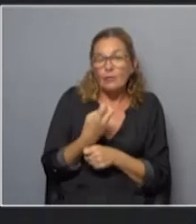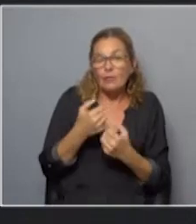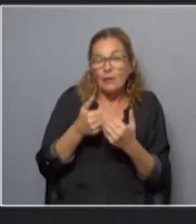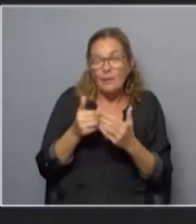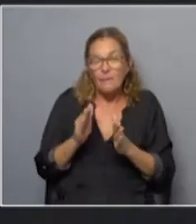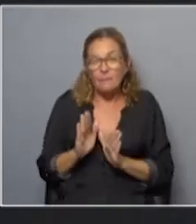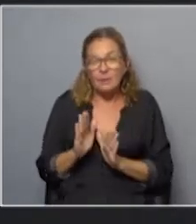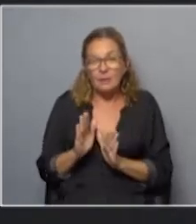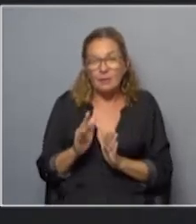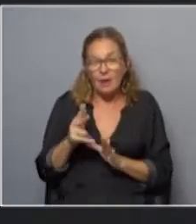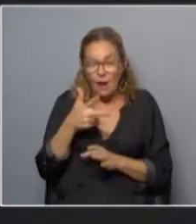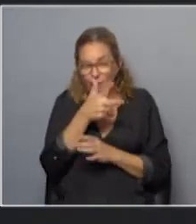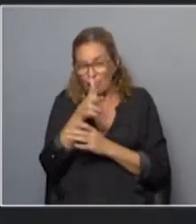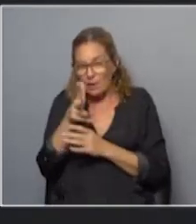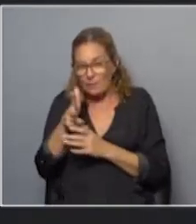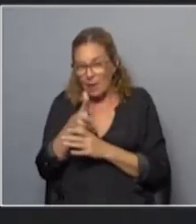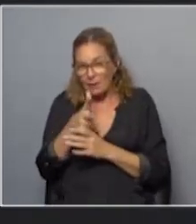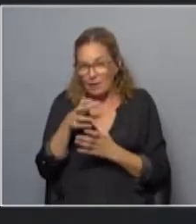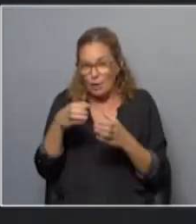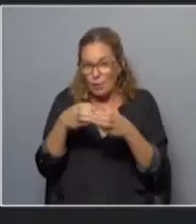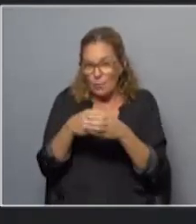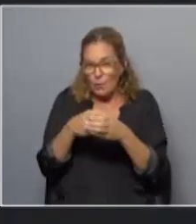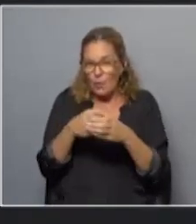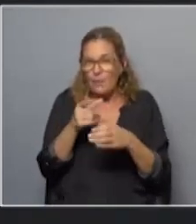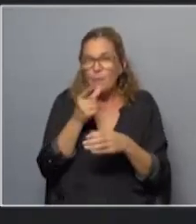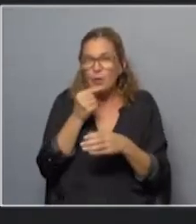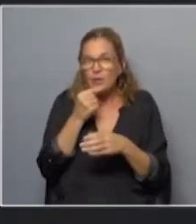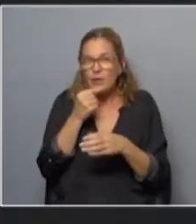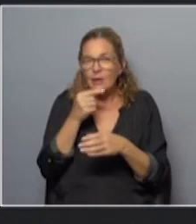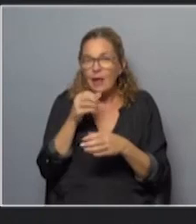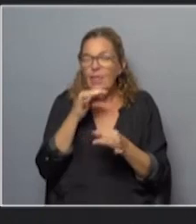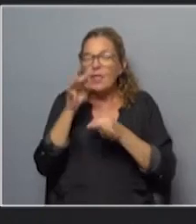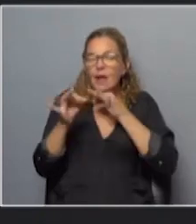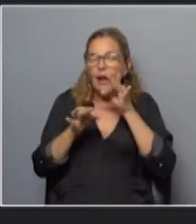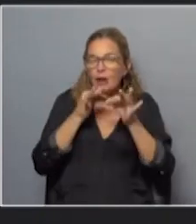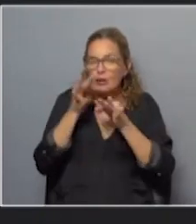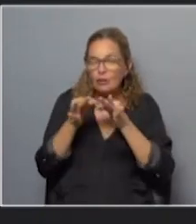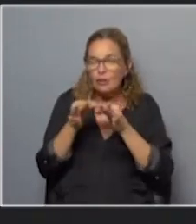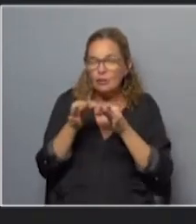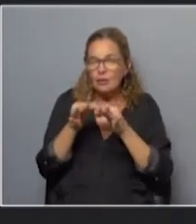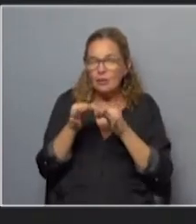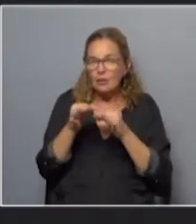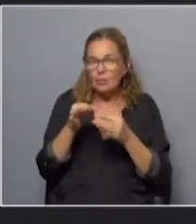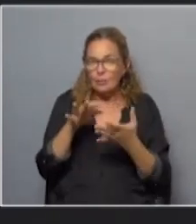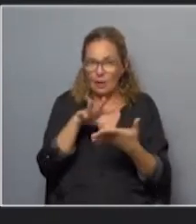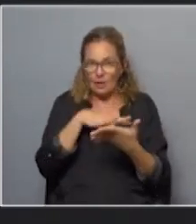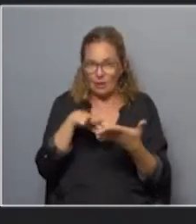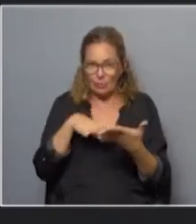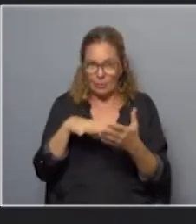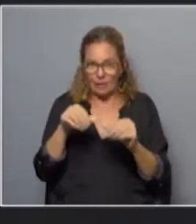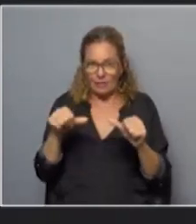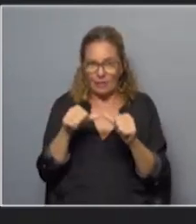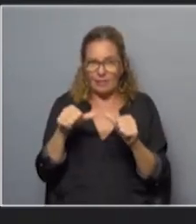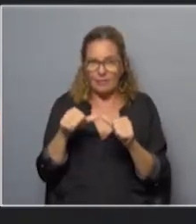empiecen a filmar en las seccionales estas declaraciones y estas lecturas que se le hacen.